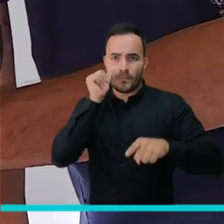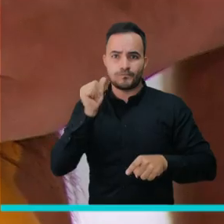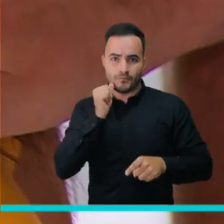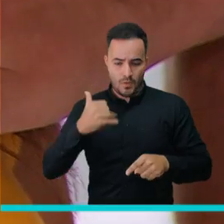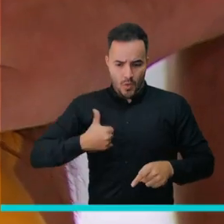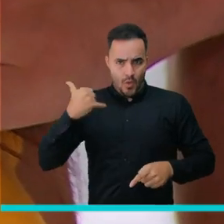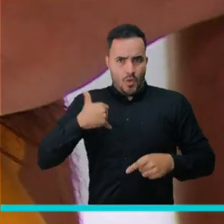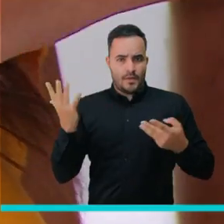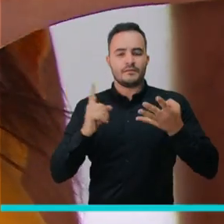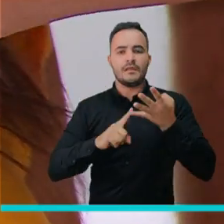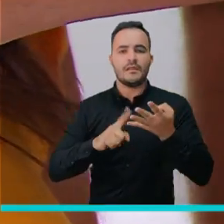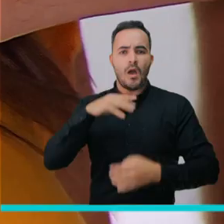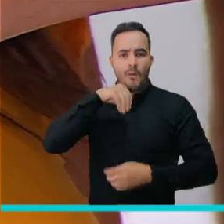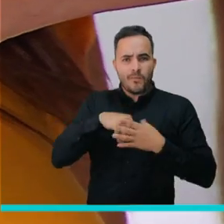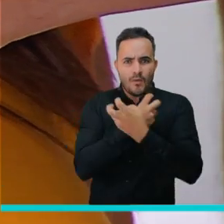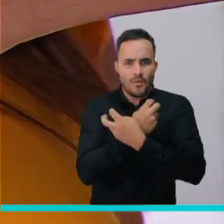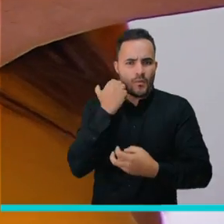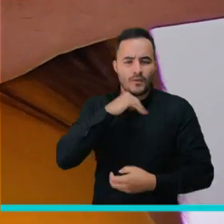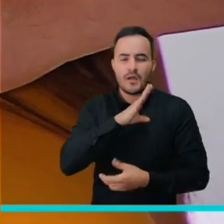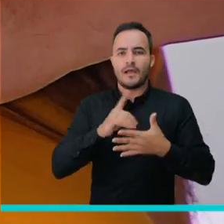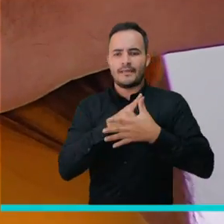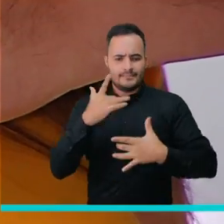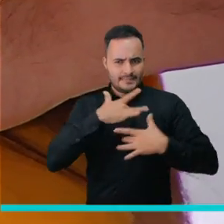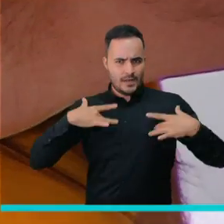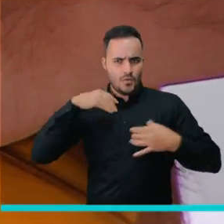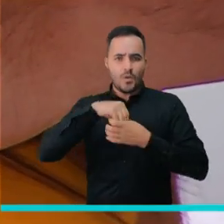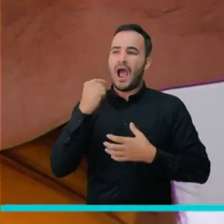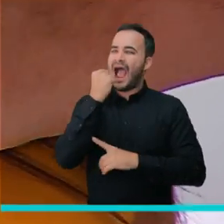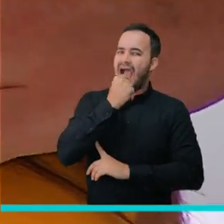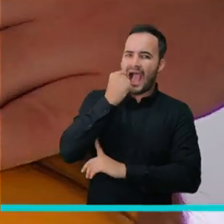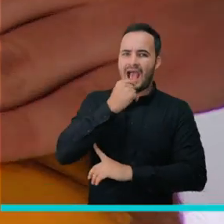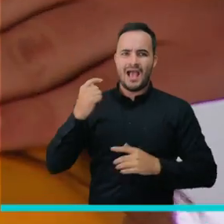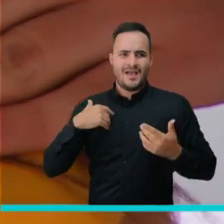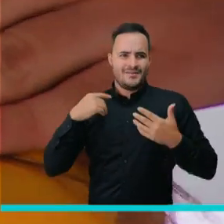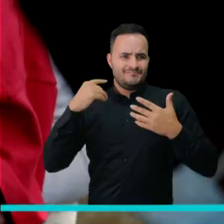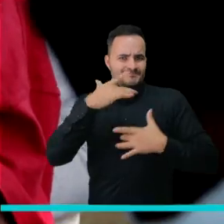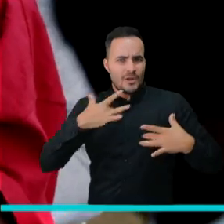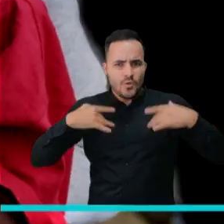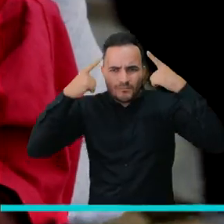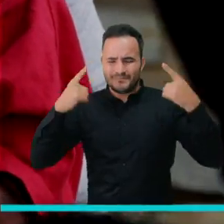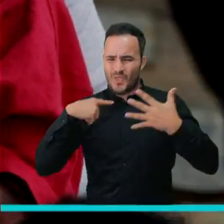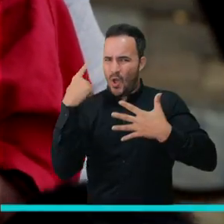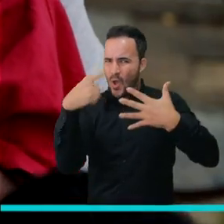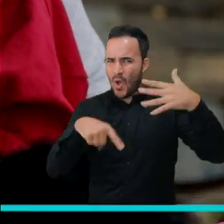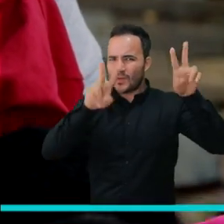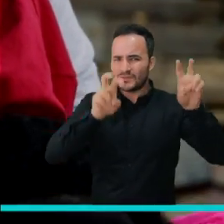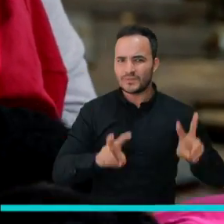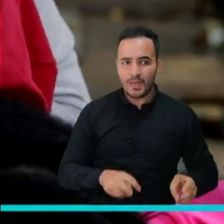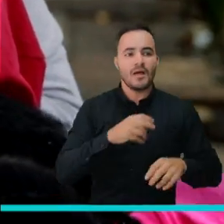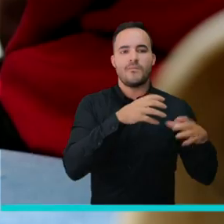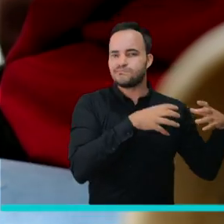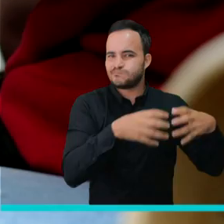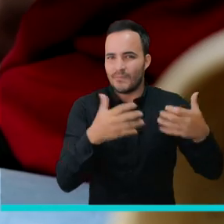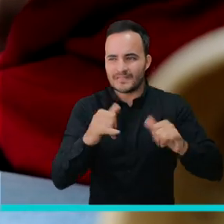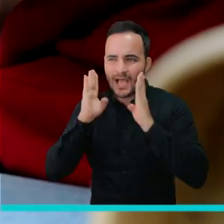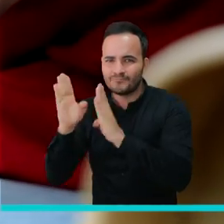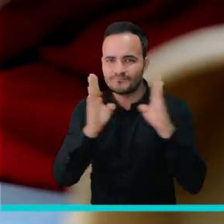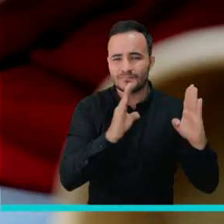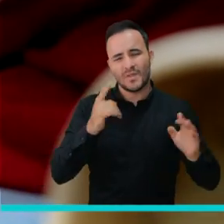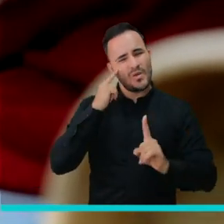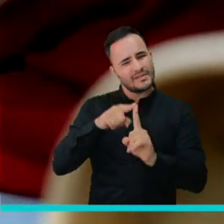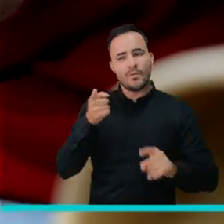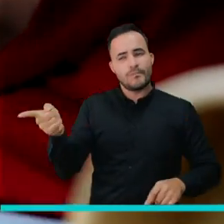diabetes, embarazo adolescente, tuberculosis, higiene oral, salud mental, entre otros. De esta manera se busca